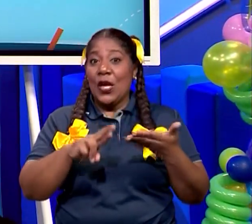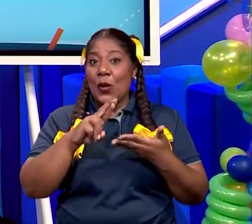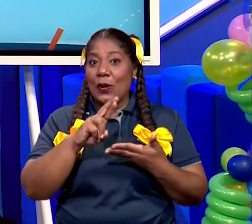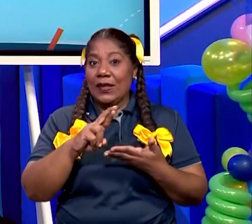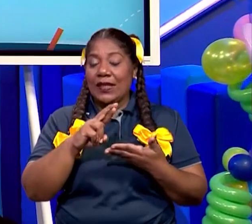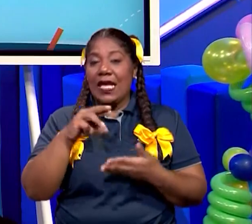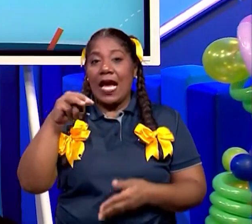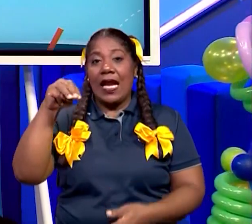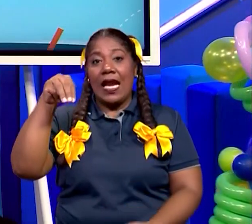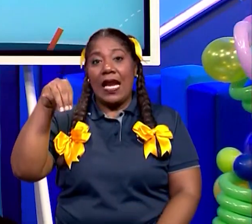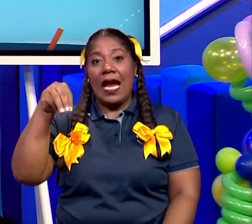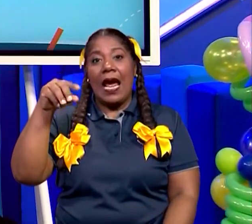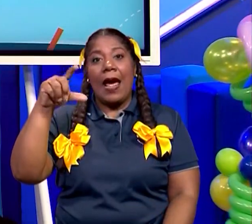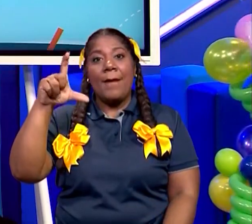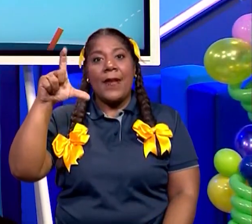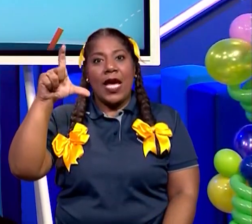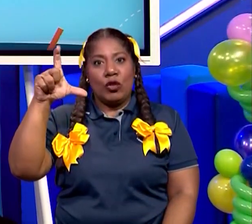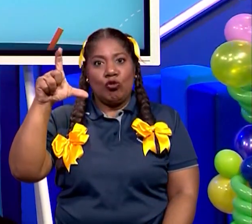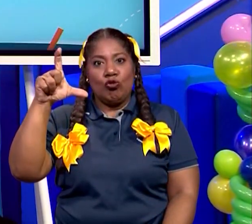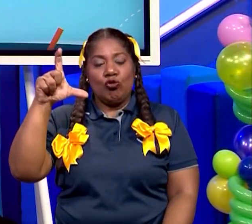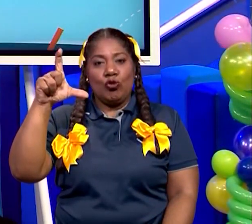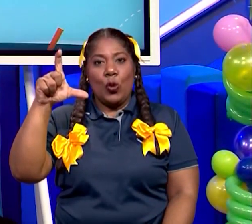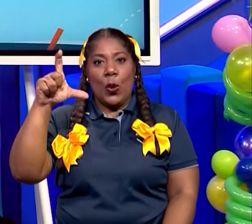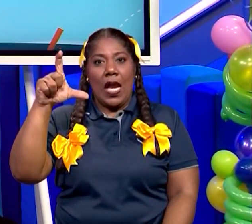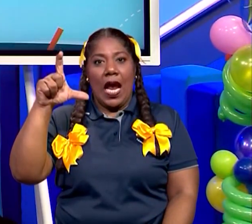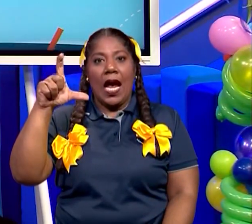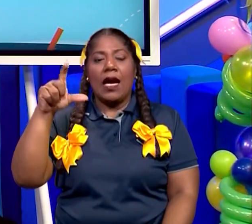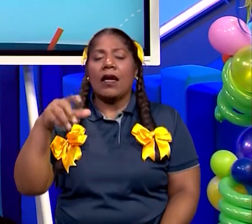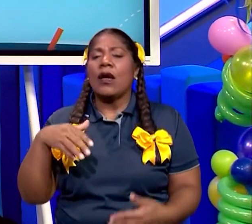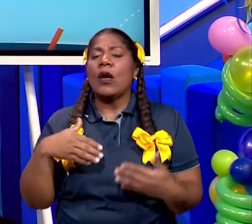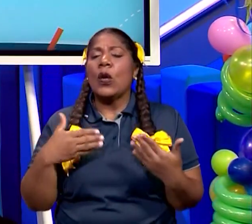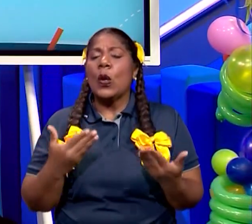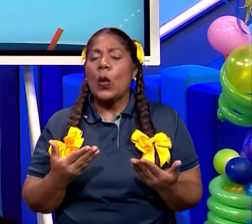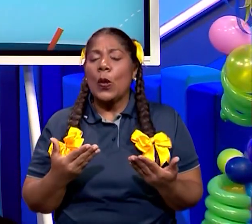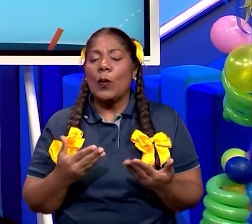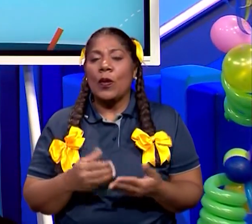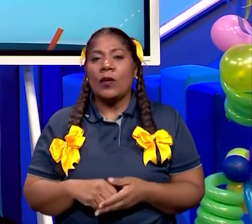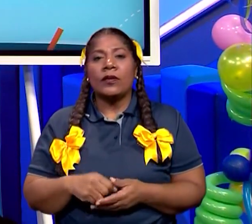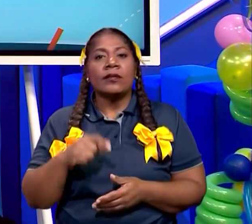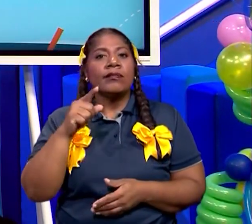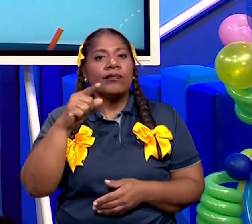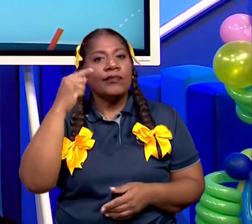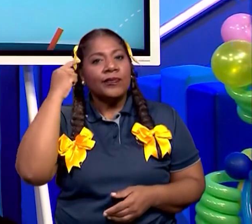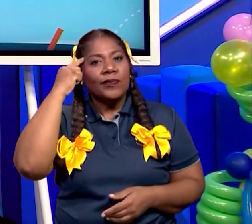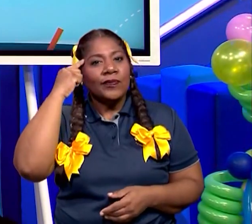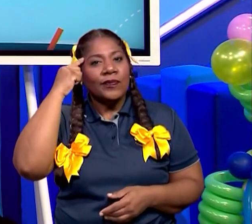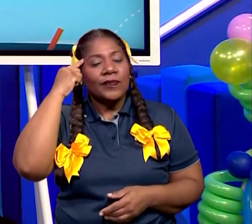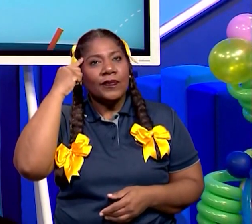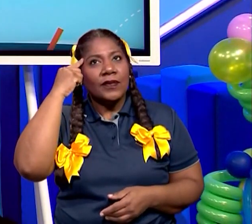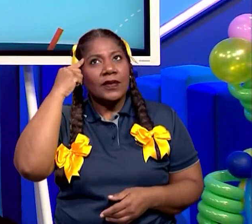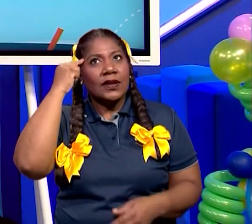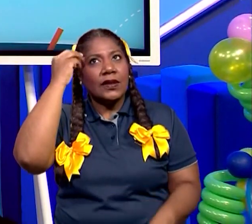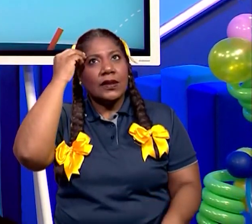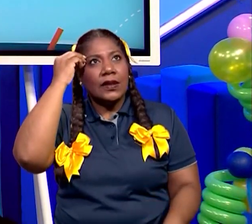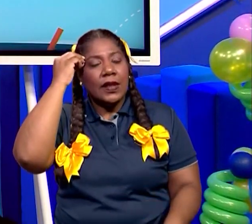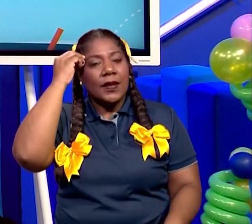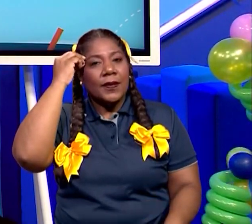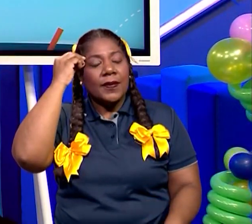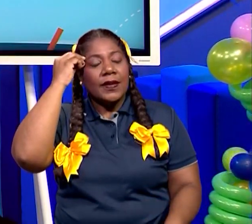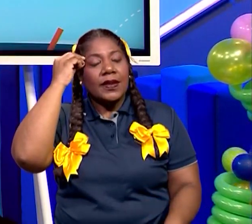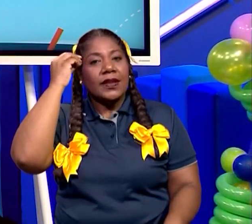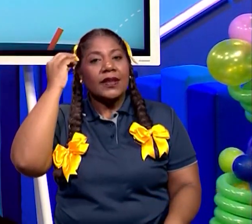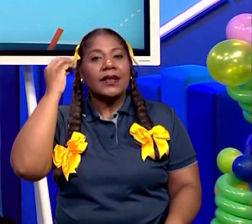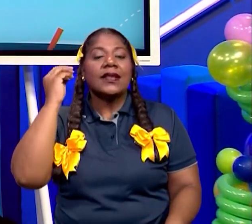regla del uso de las mayúsculas? Para ver, ¿quién me dice una regla? A ver,